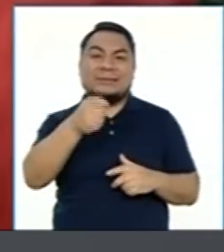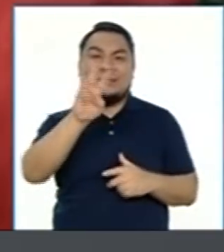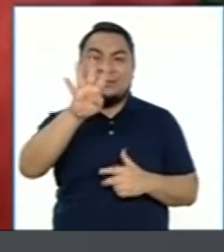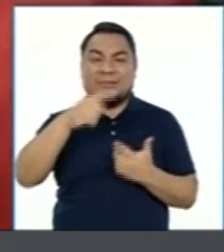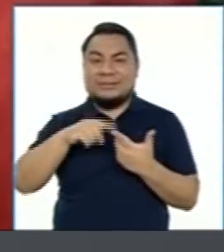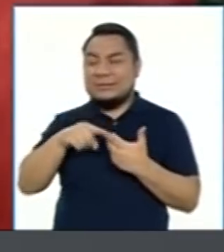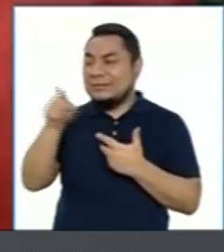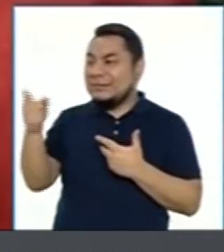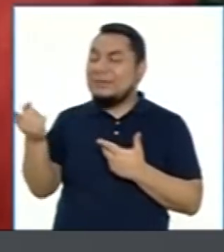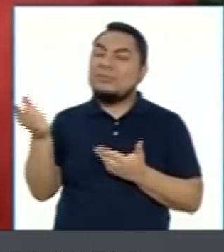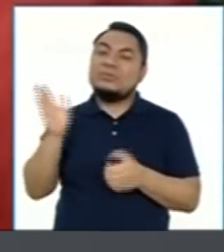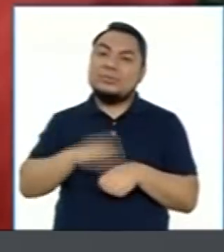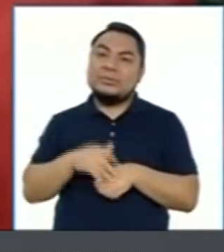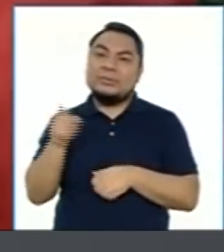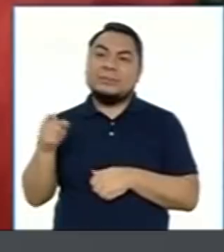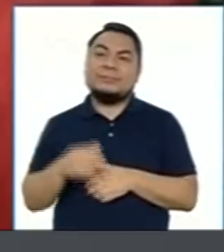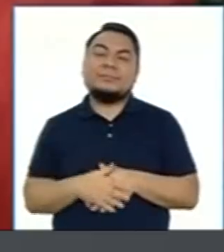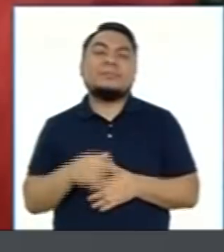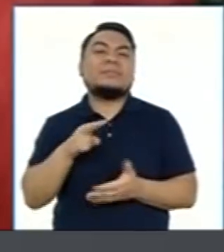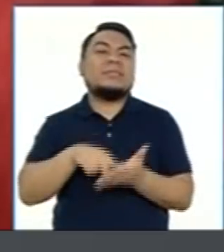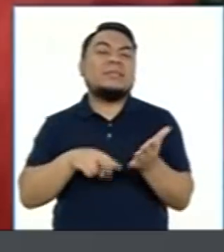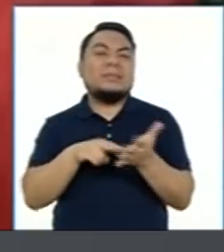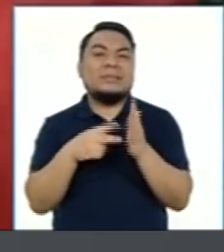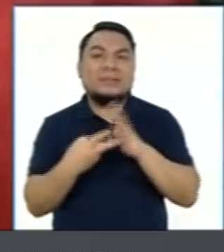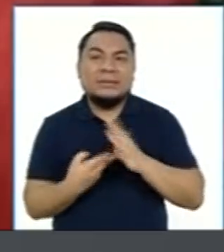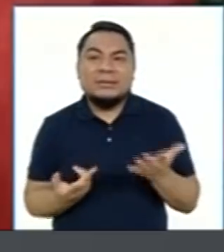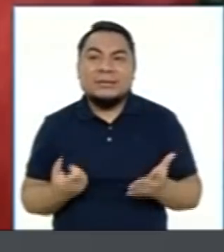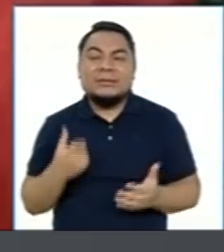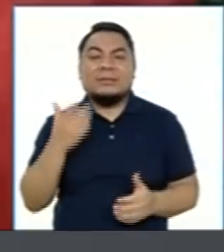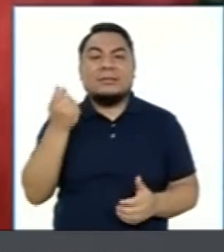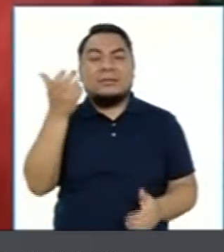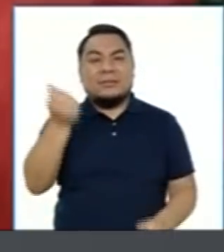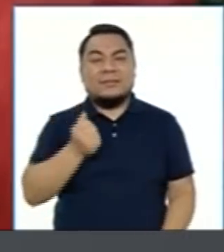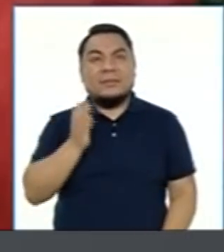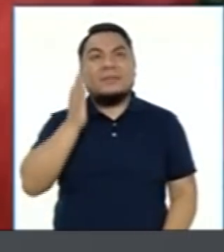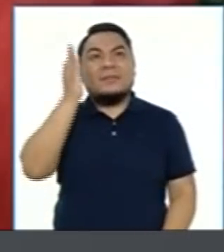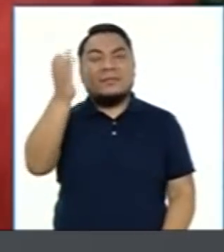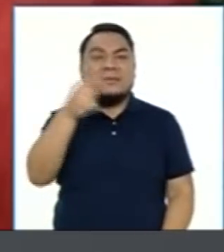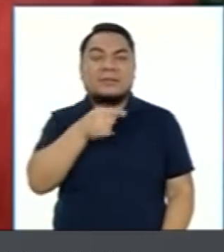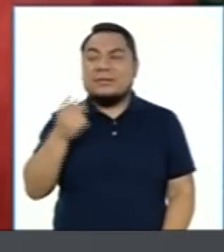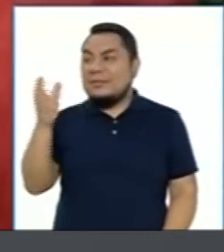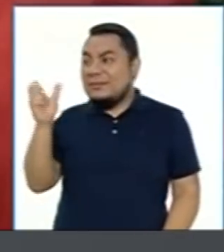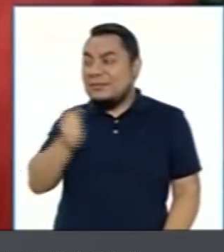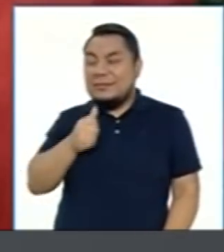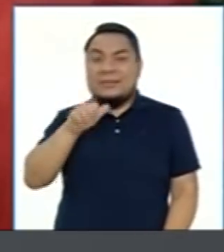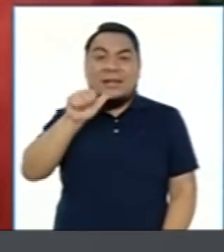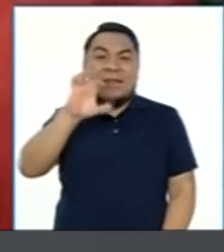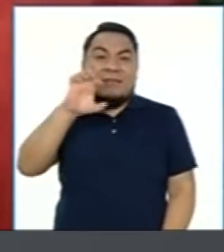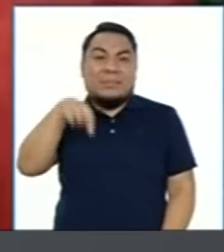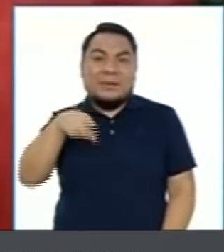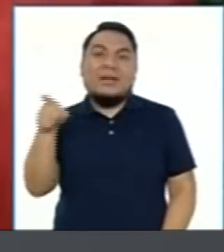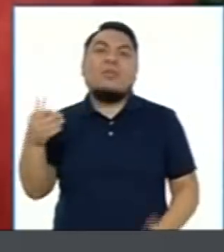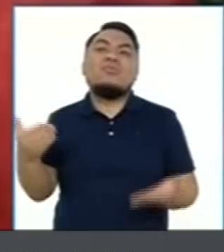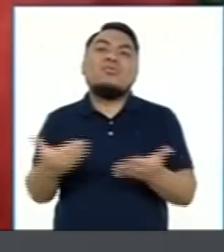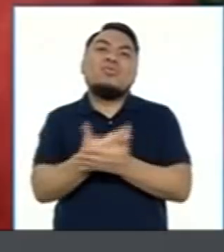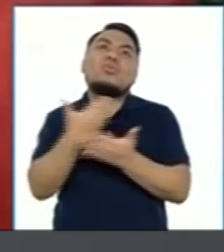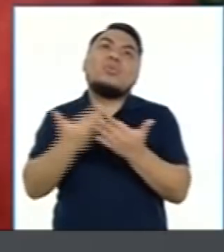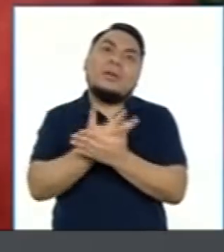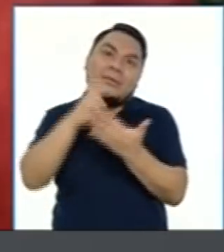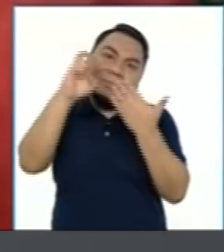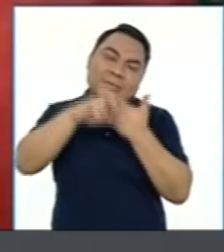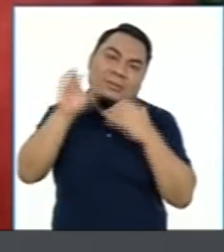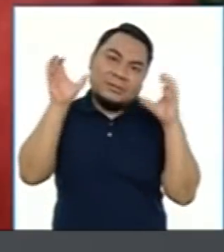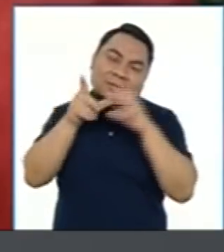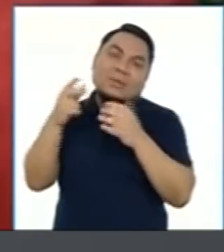respecto a qué significaría hipotecar el futuro respecto a este nuevo proyecto